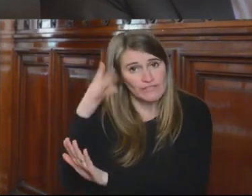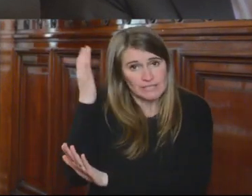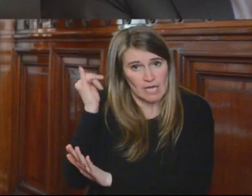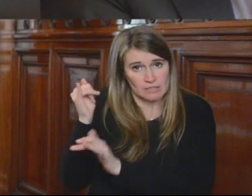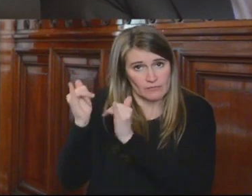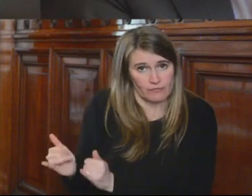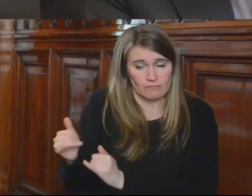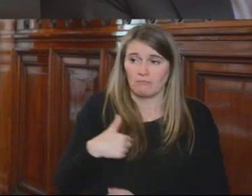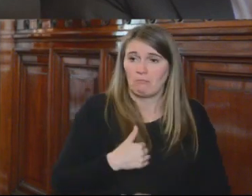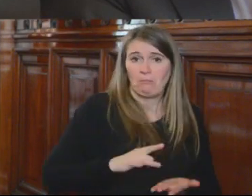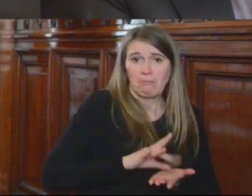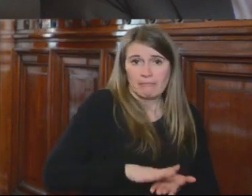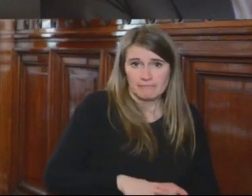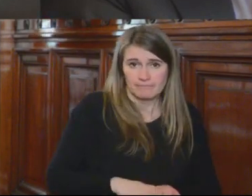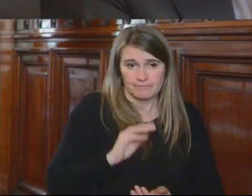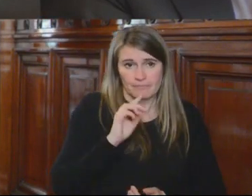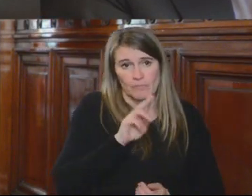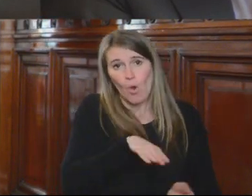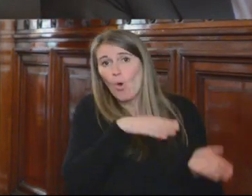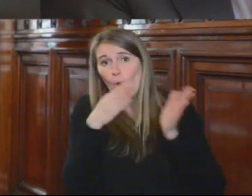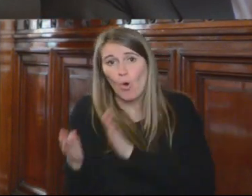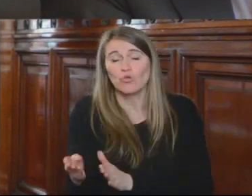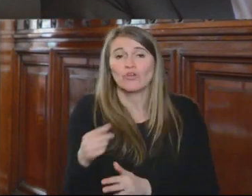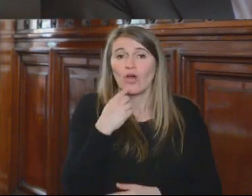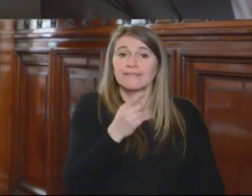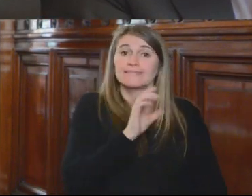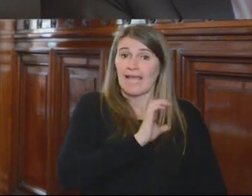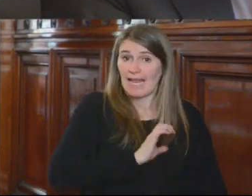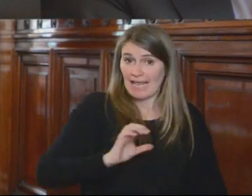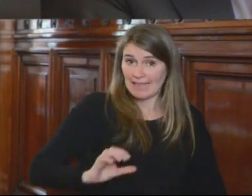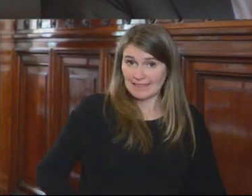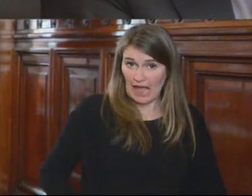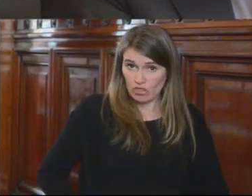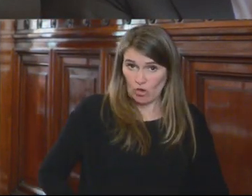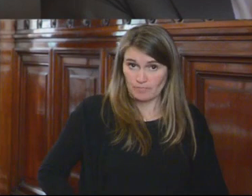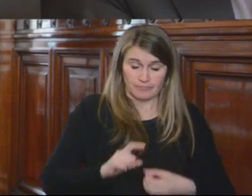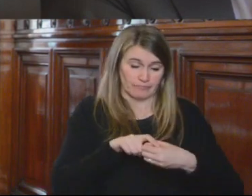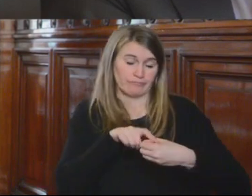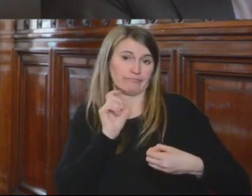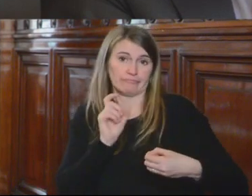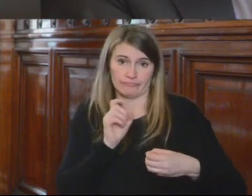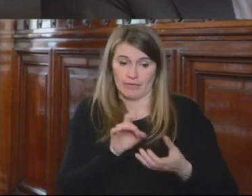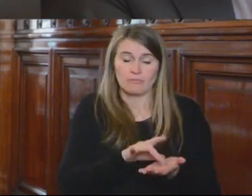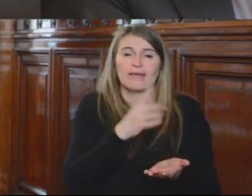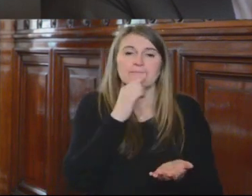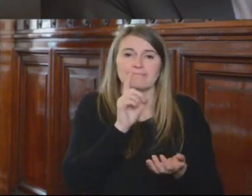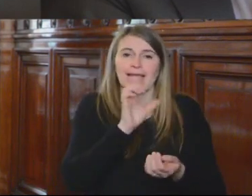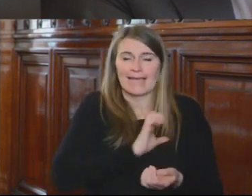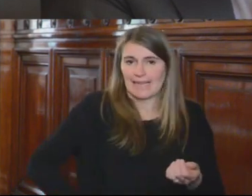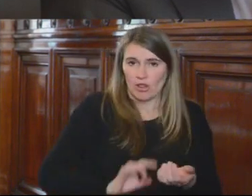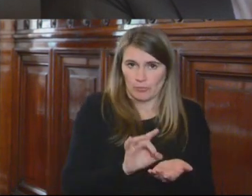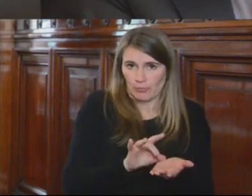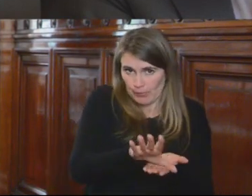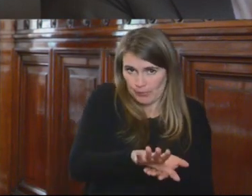elemento acuñado es que el Estado dispuso su desvinculación del cargo sin especificar cuáles las